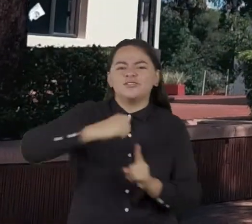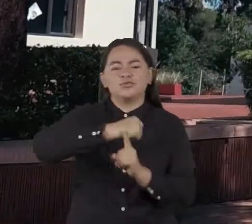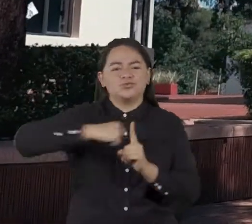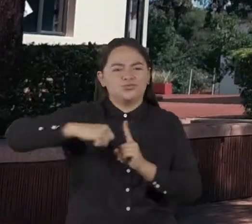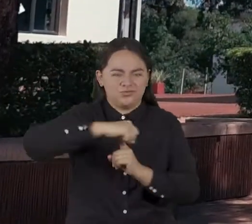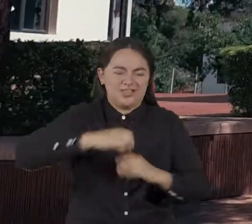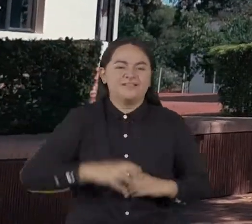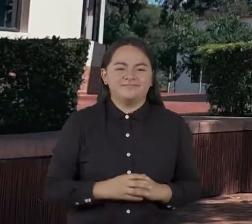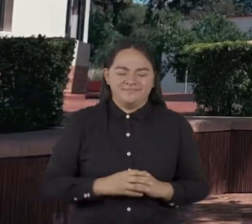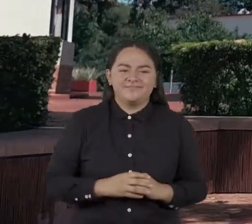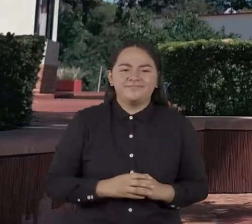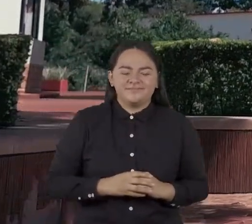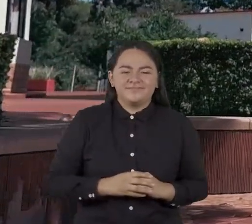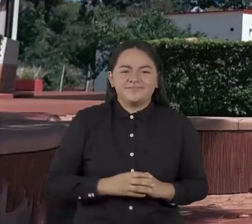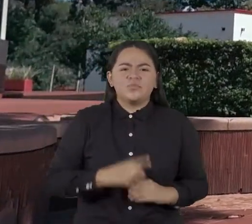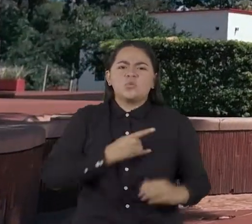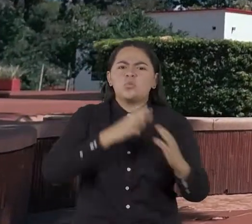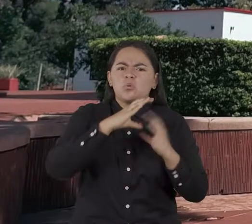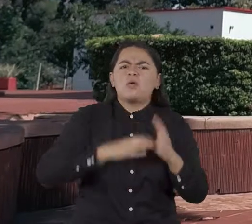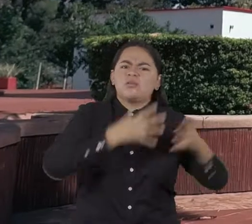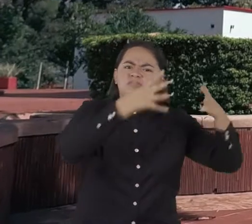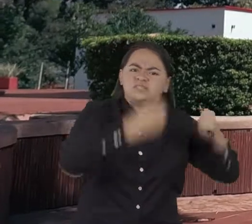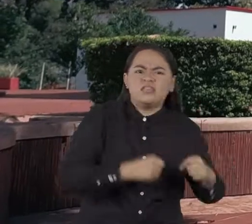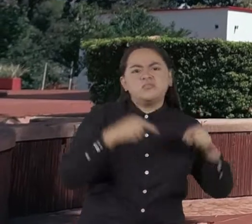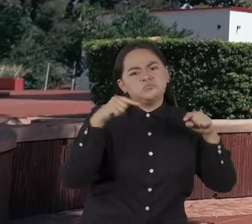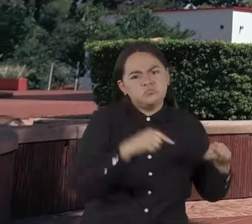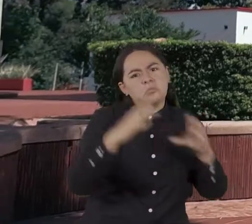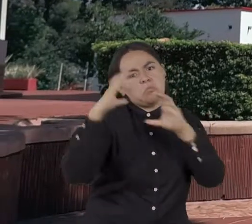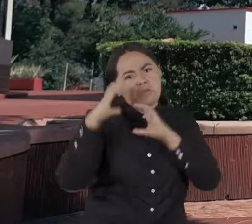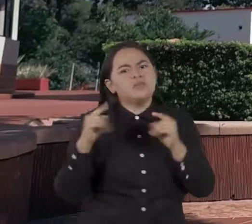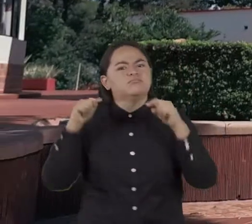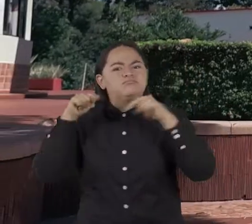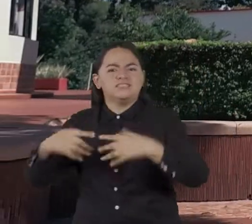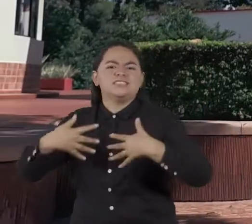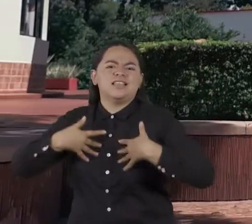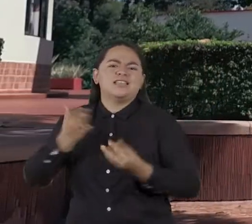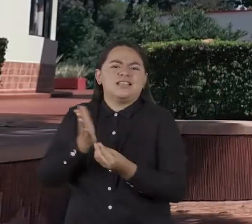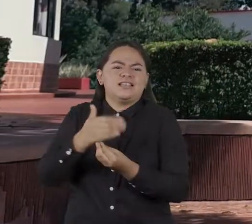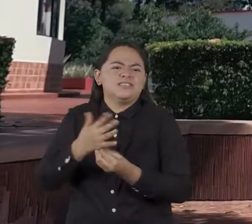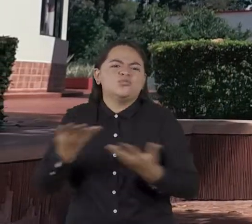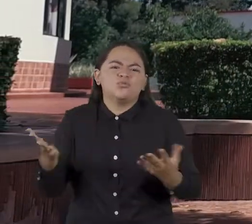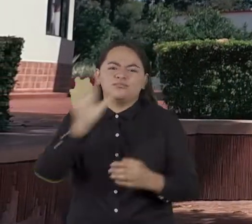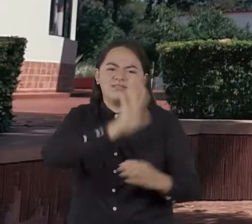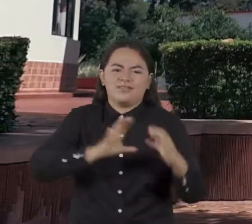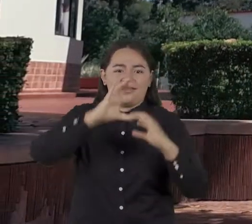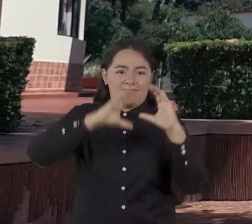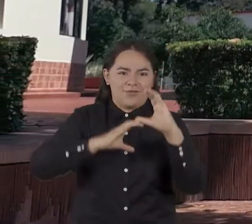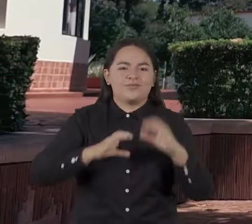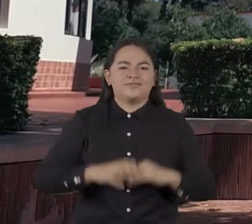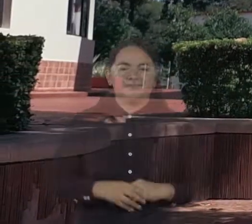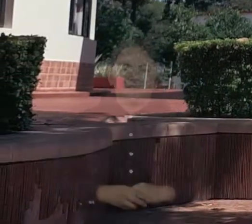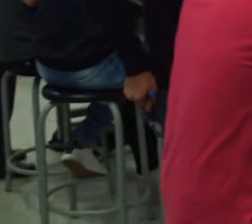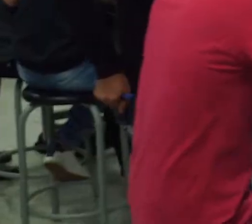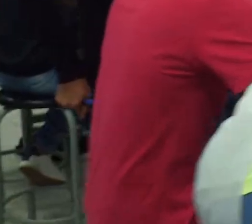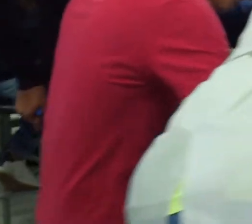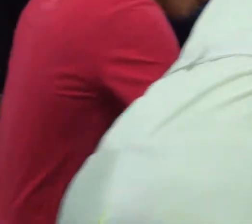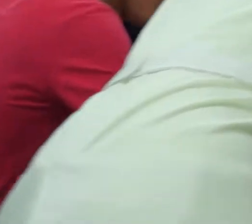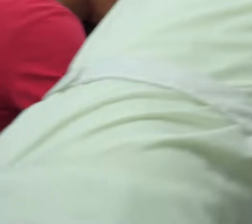e investigativa a la sociedad desde sus sedes en Popayán y Santander de Quilichao en el norte del departamento del Cauca.